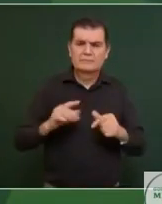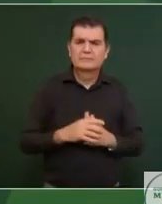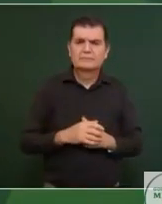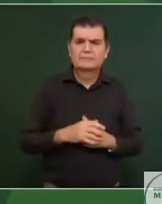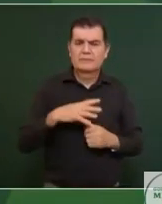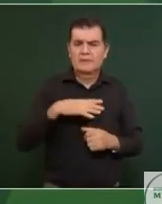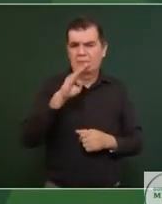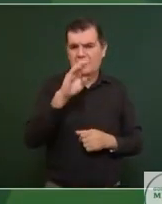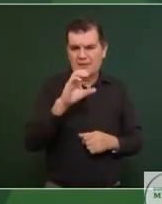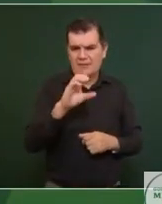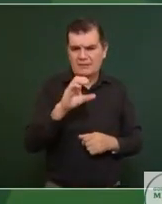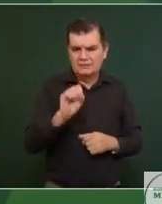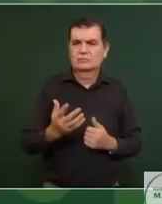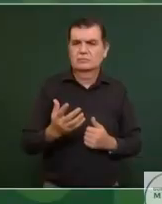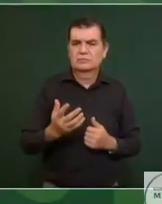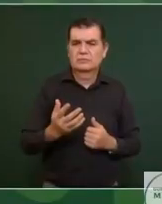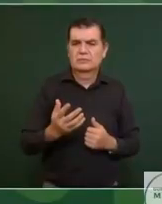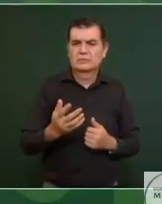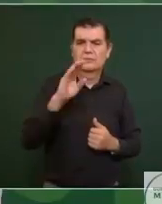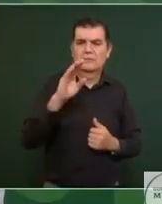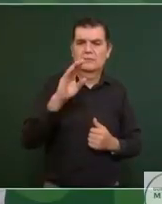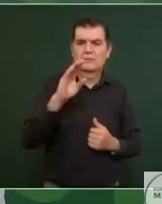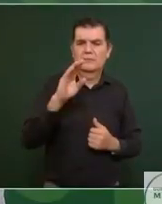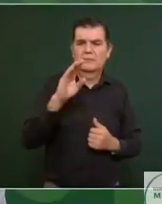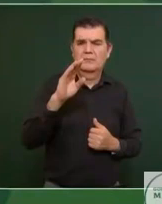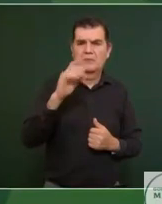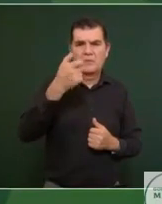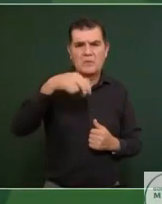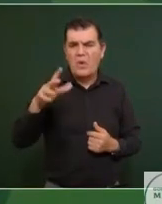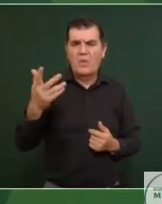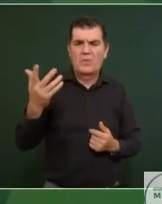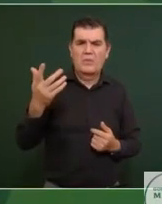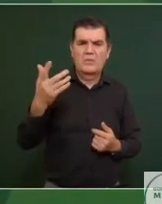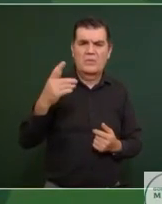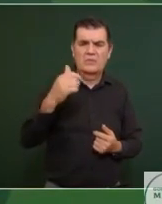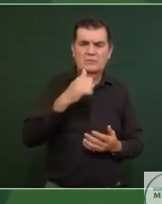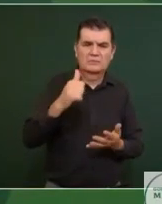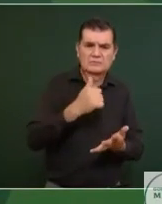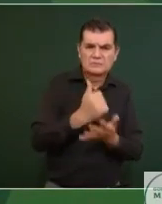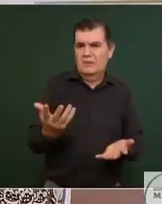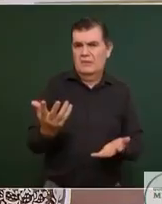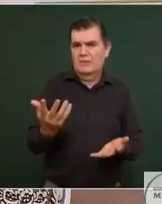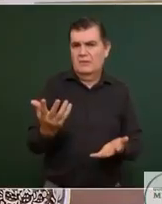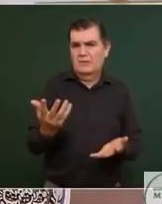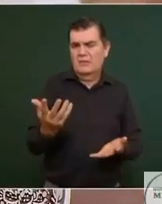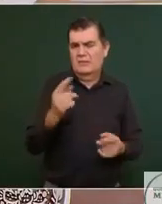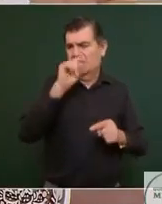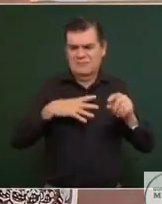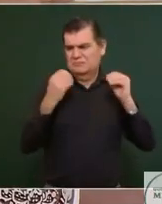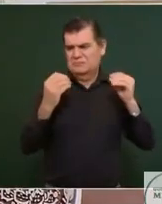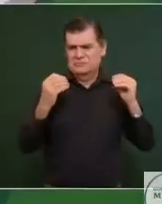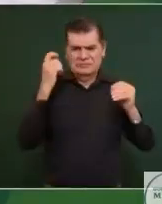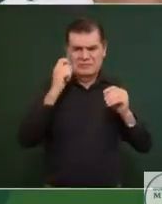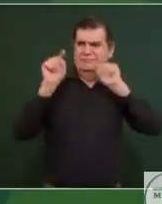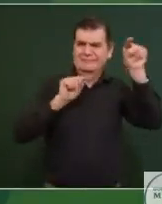en Baja California Sur, en Quintana Roo, en la Ciudad de México, en todos lados